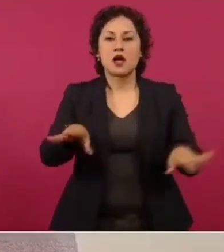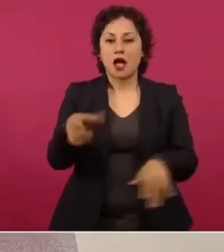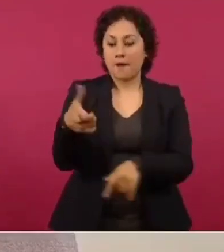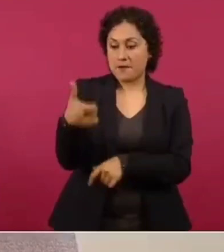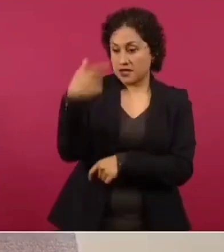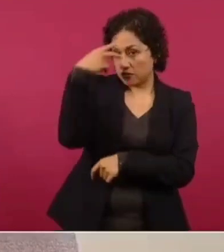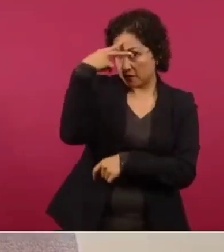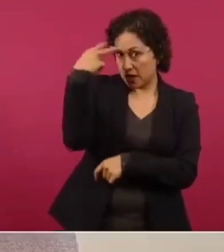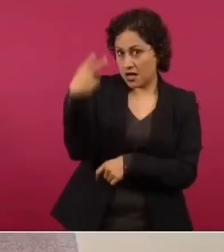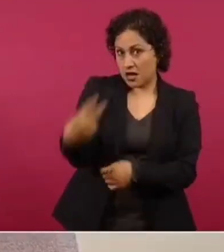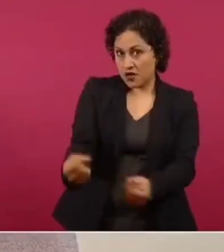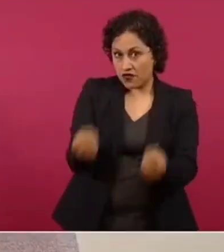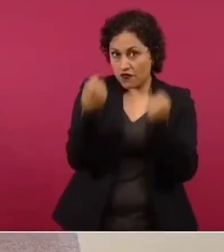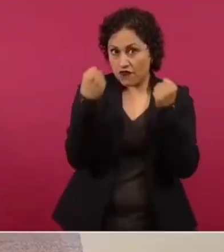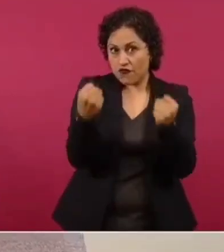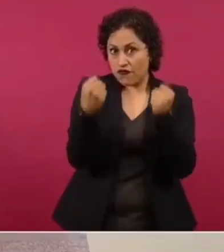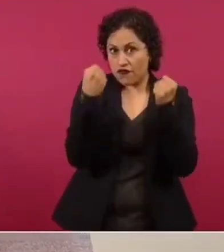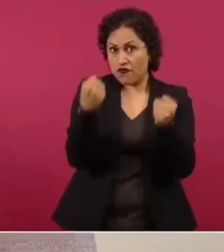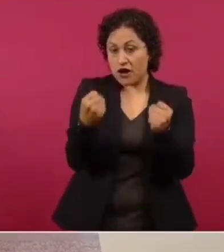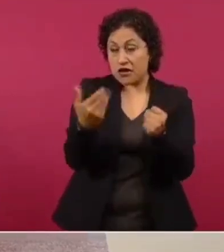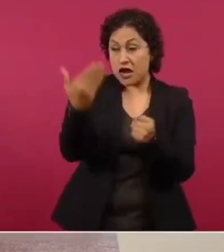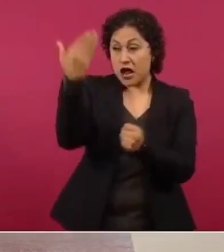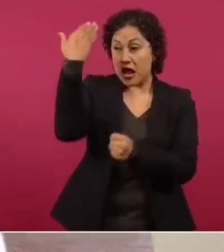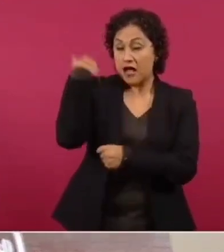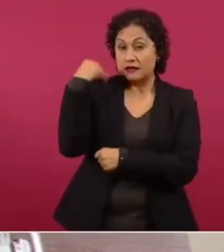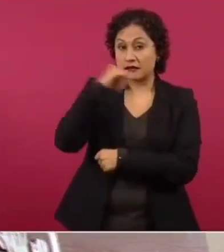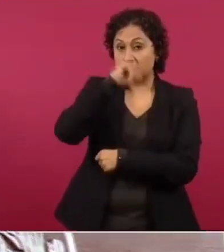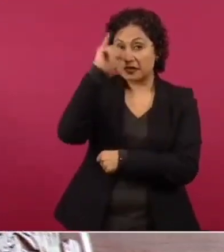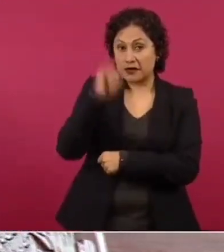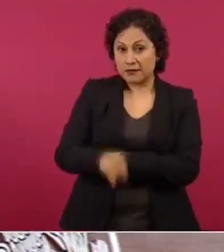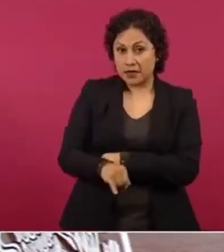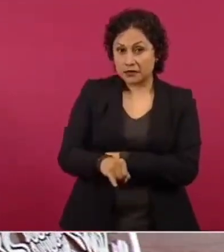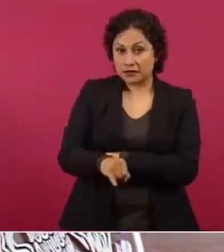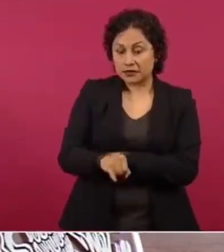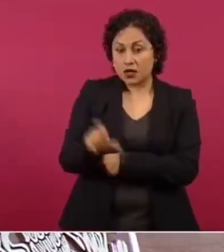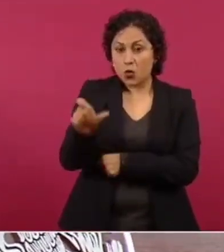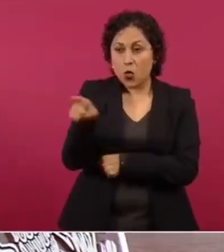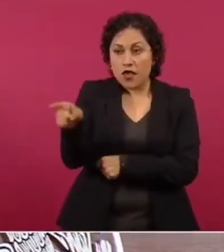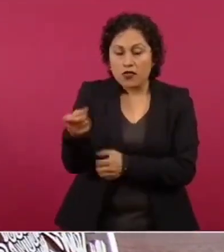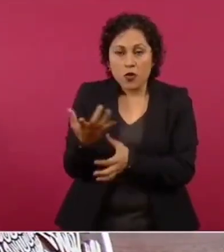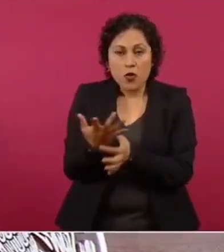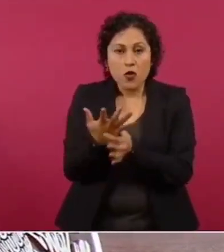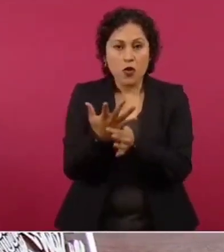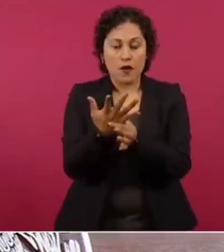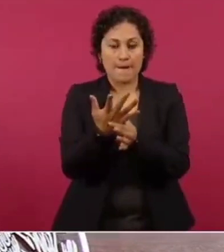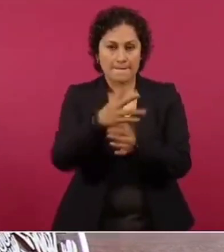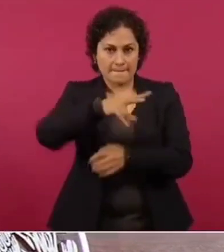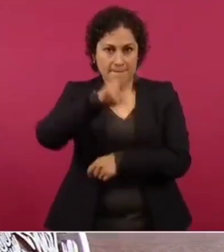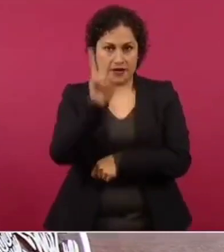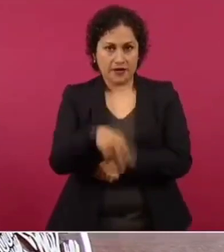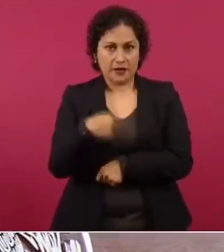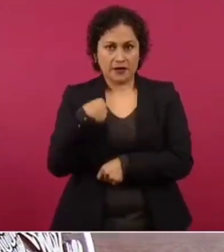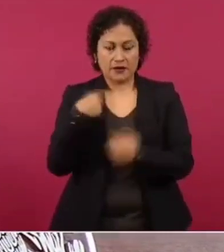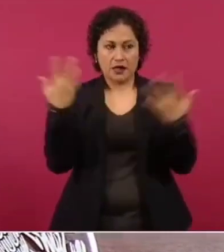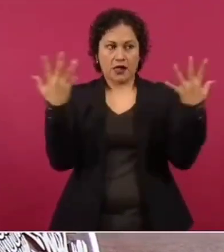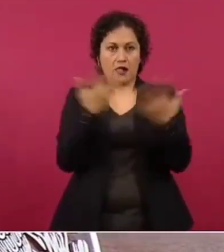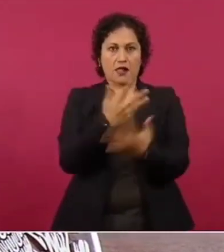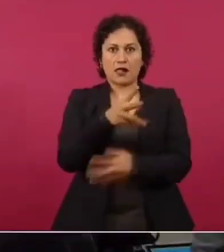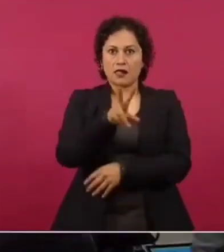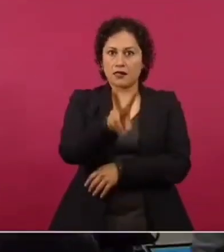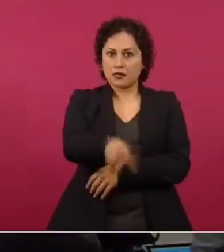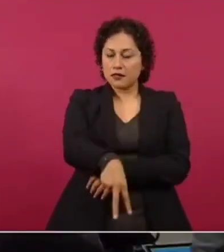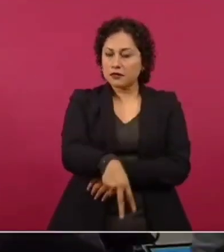Entonces, yo diría, ay, nanita, ¿qué querrán estos?